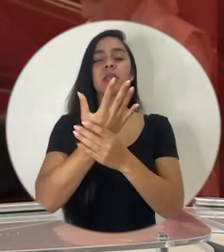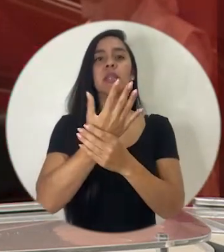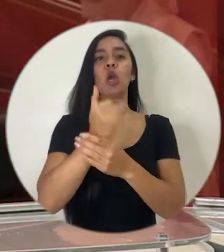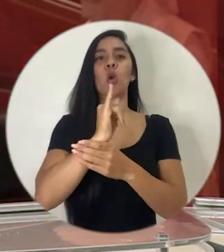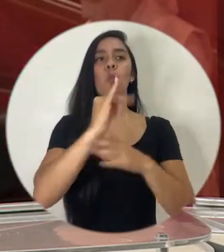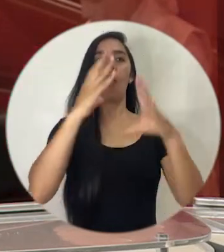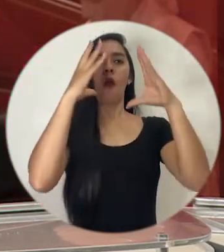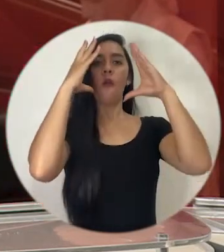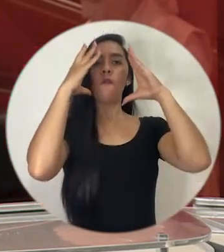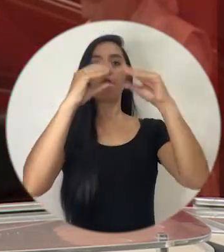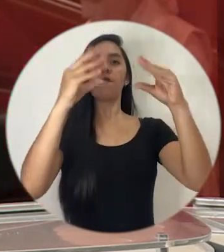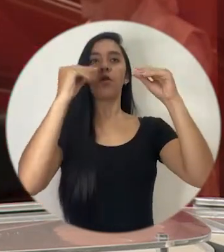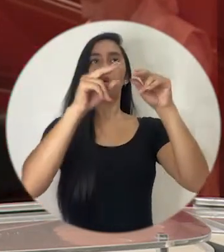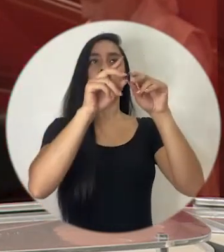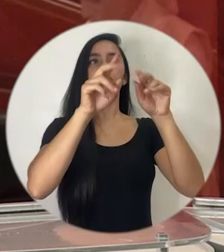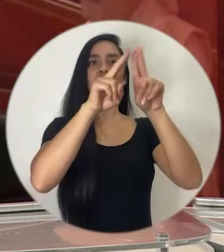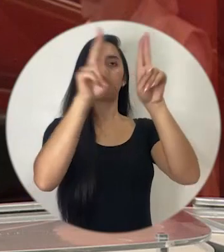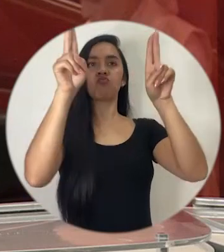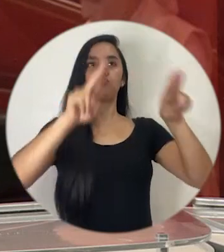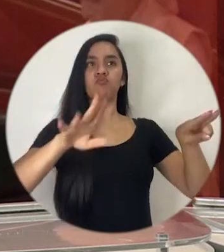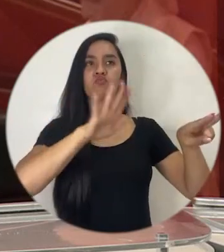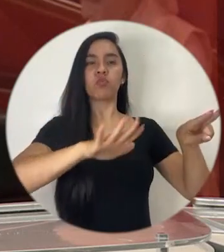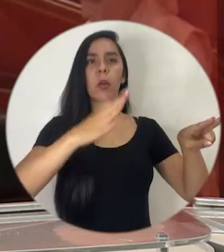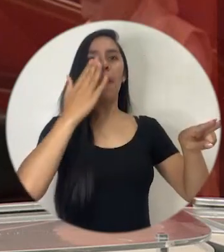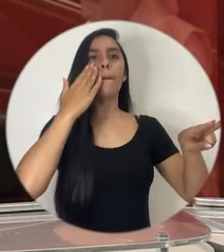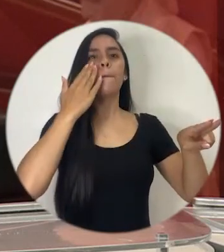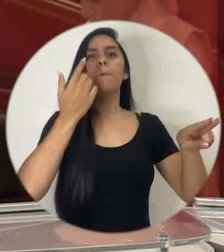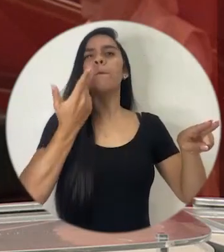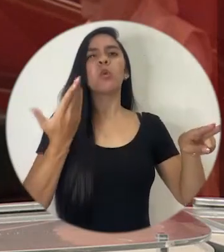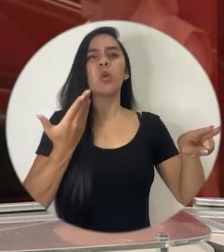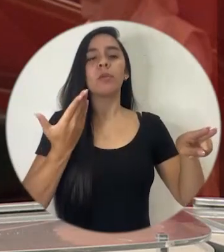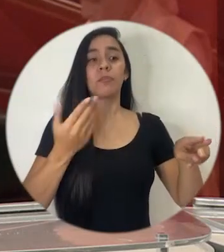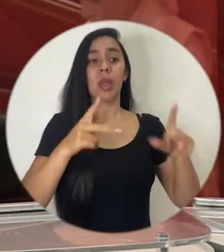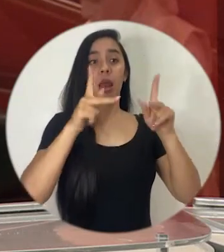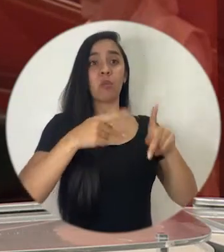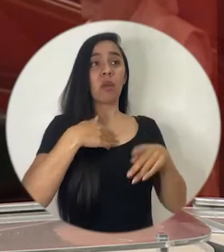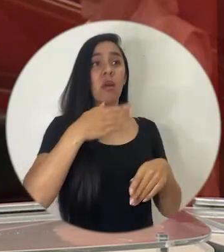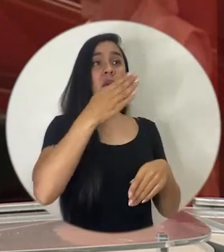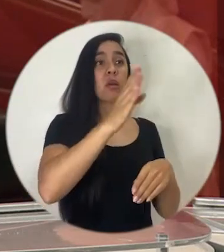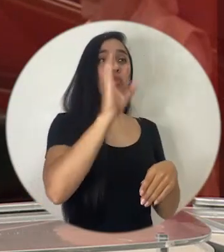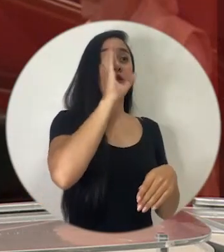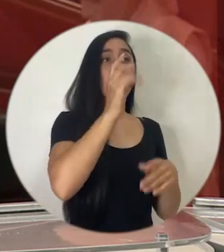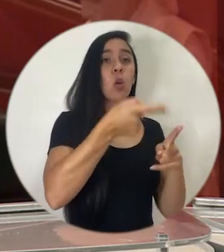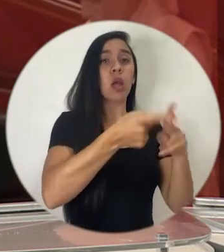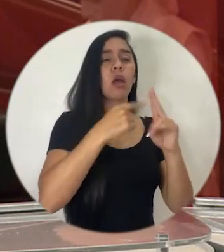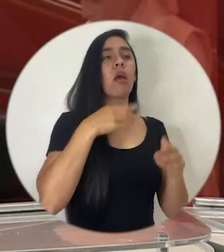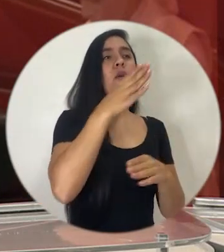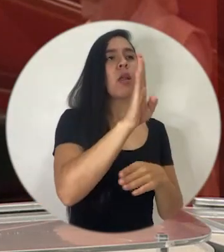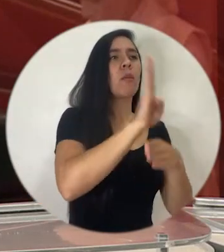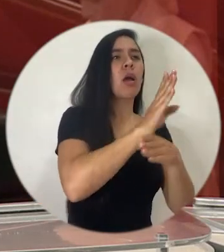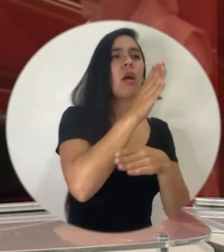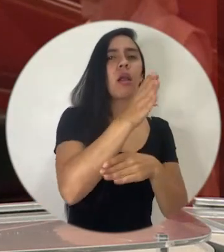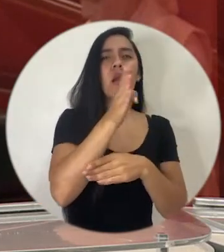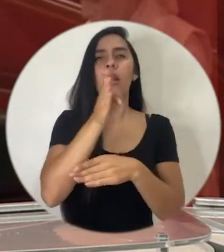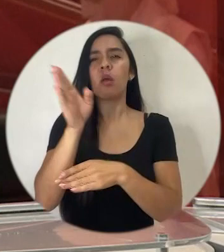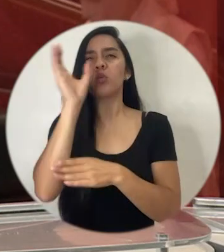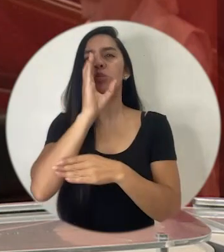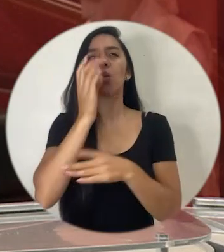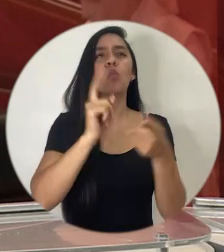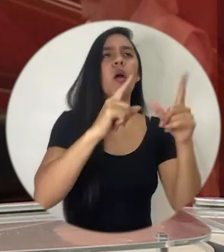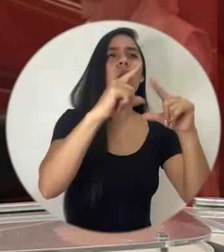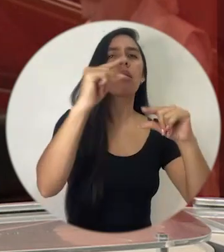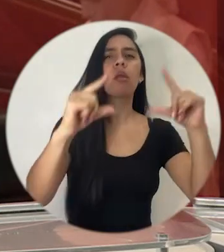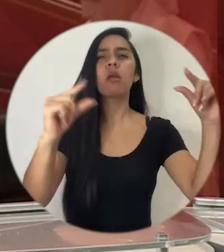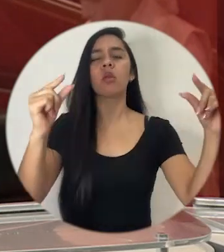informativa para que uno no tenga que ir de banco en banco buscando a ver dónde está el crédito más barato que